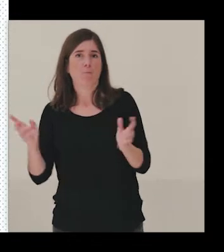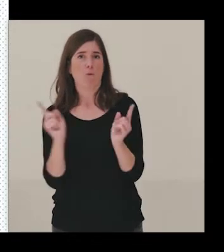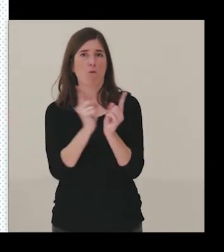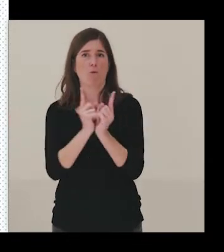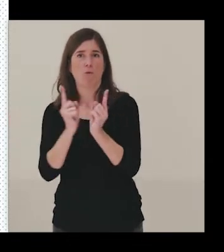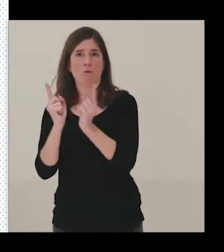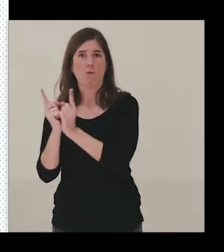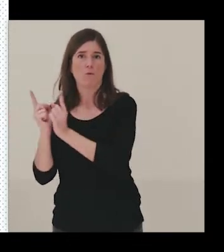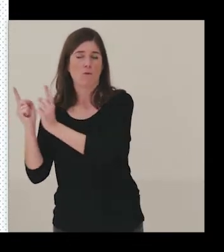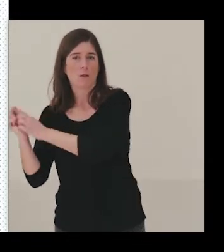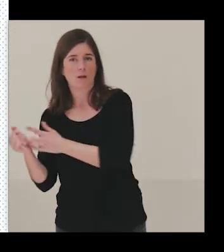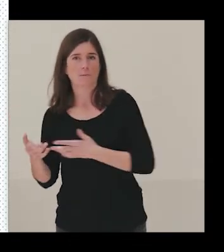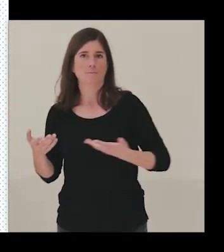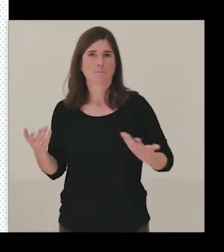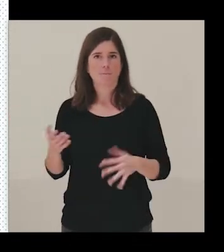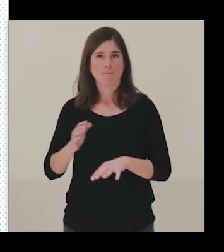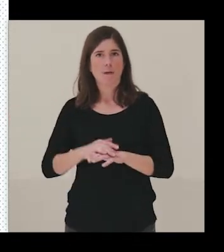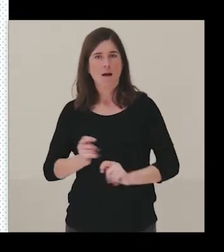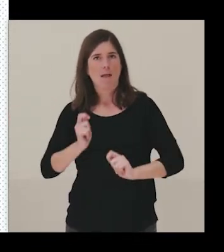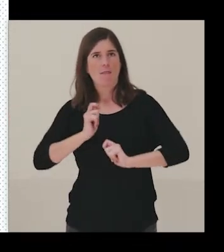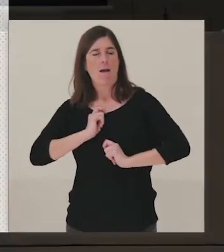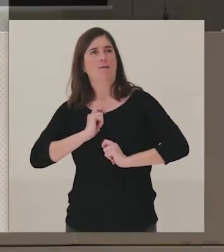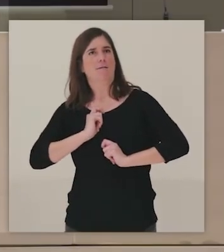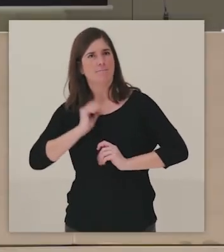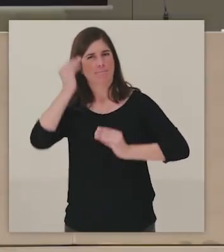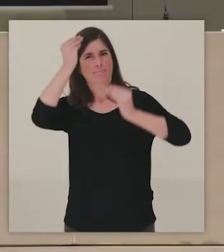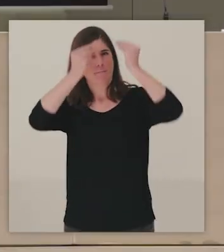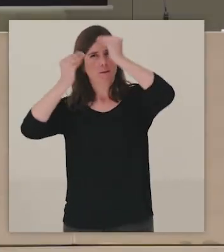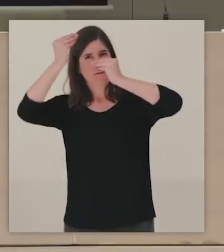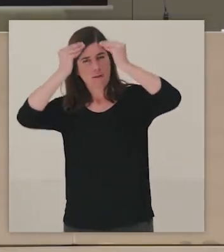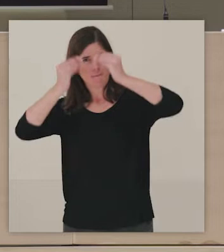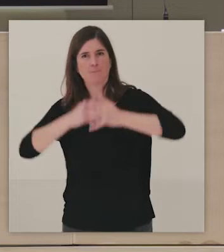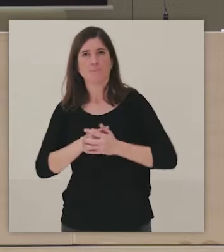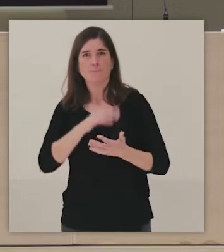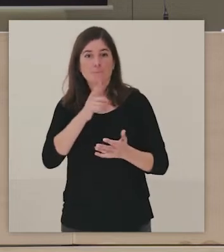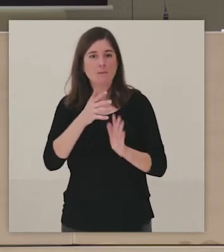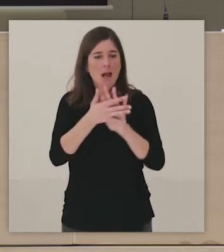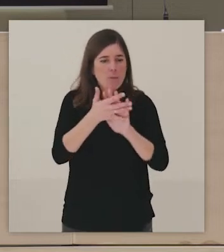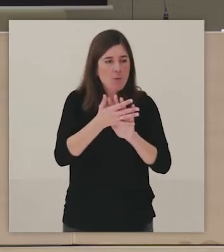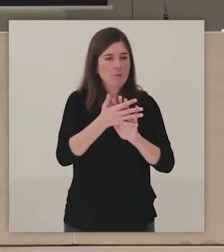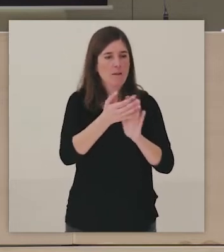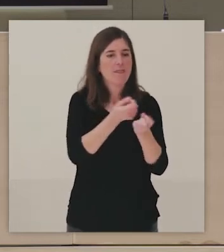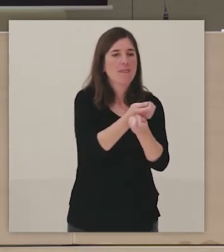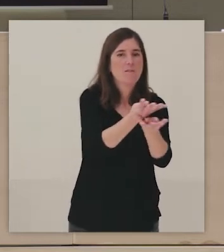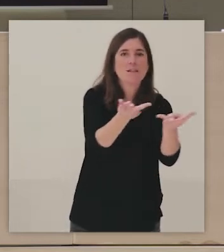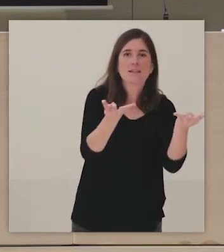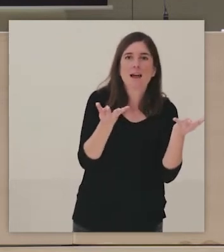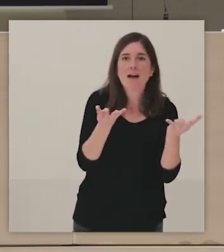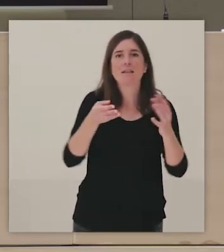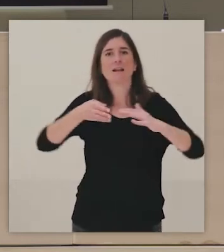también nos van moviendo un poco la mente, porque estamos hablando de diversidad,